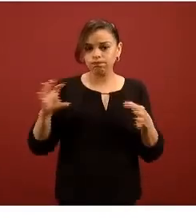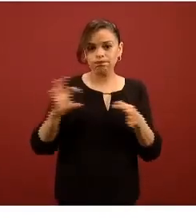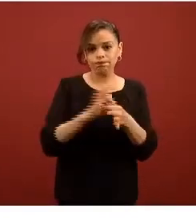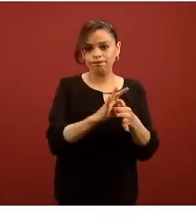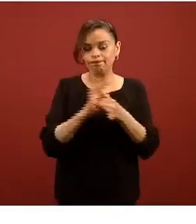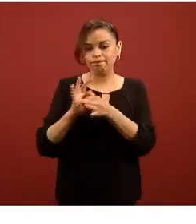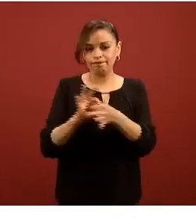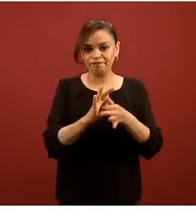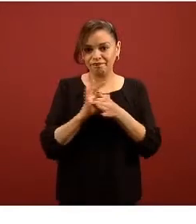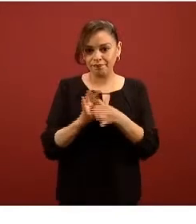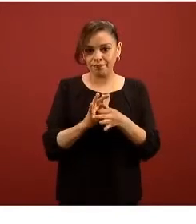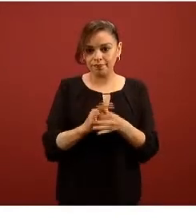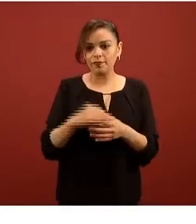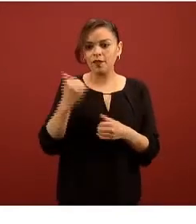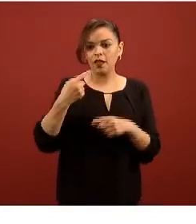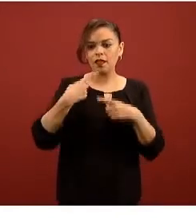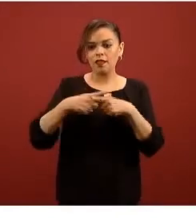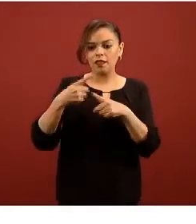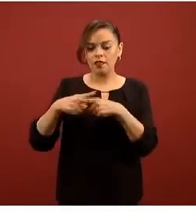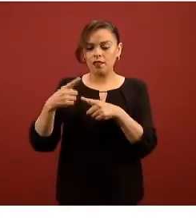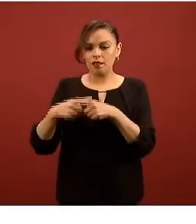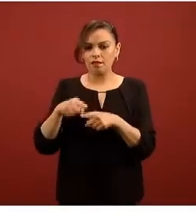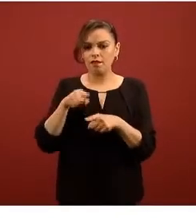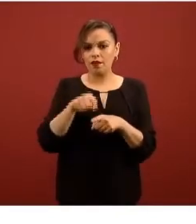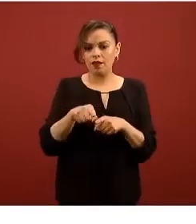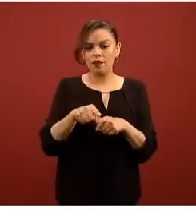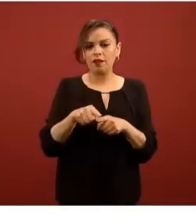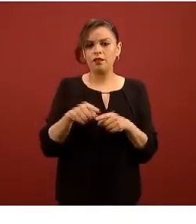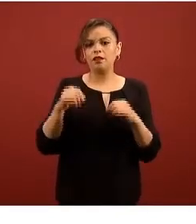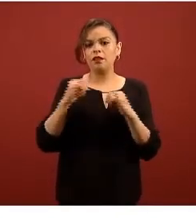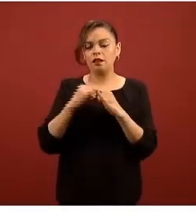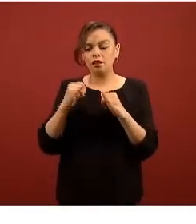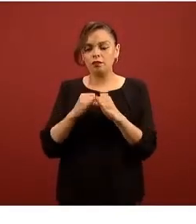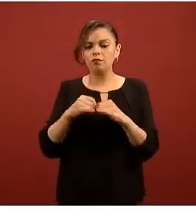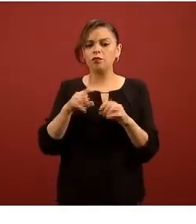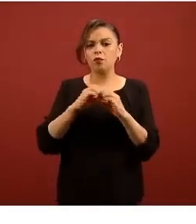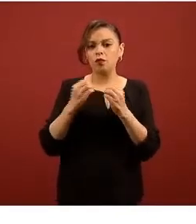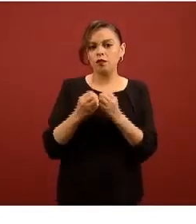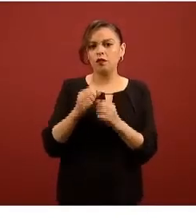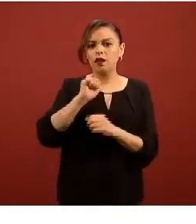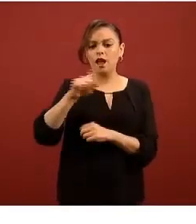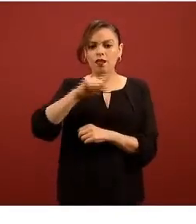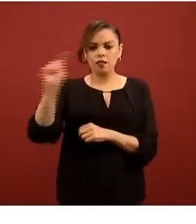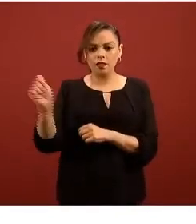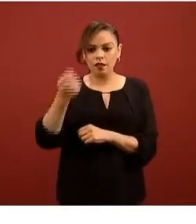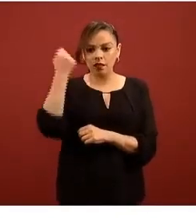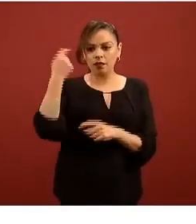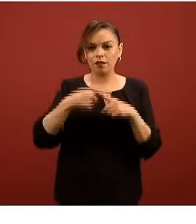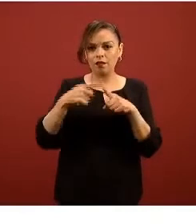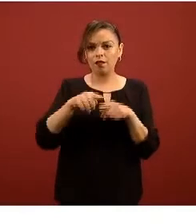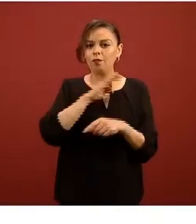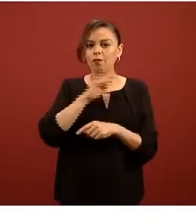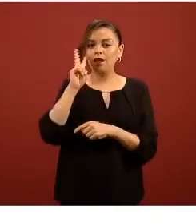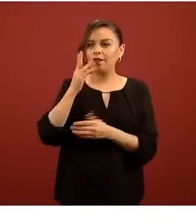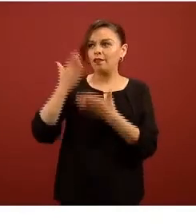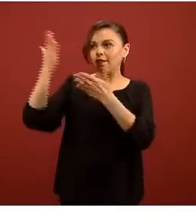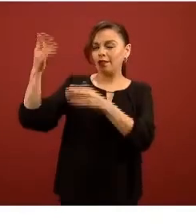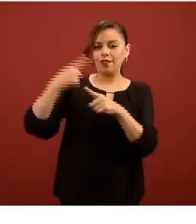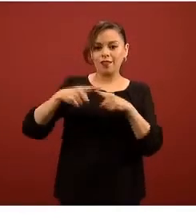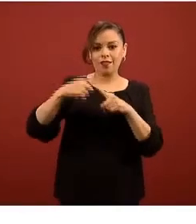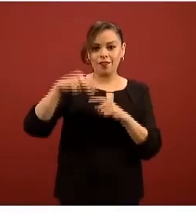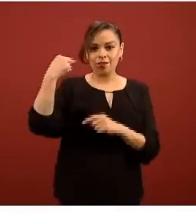investigación que están ahí alrededor del círculo más central CIDESI CIDETEC CIMAB etcétera se